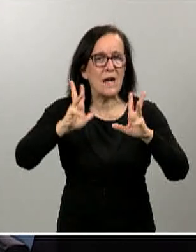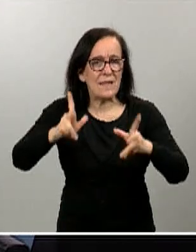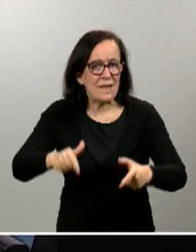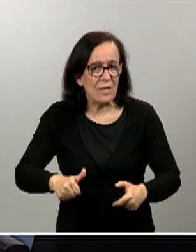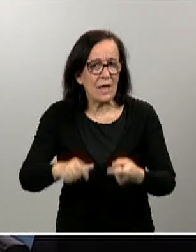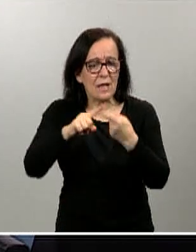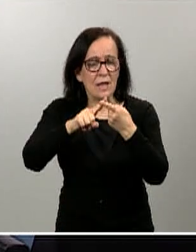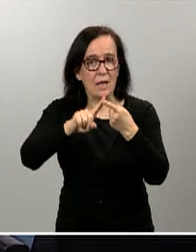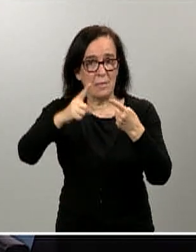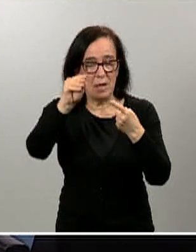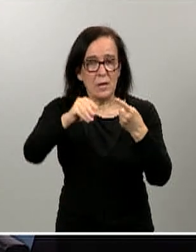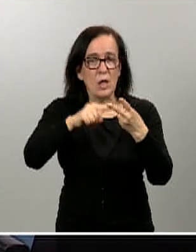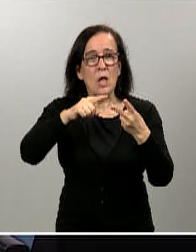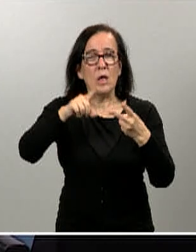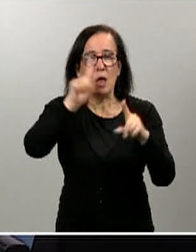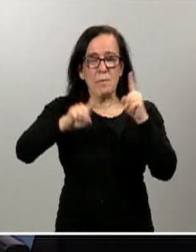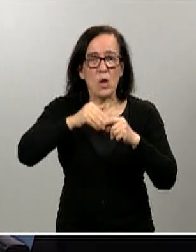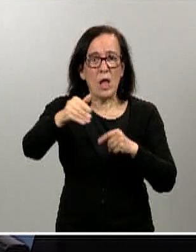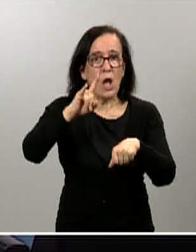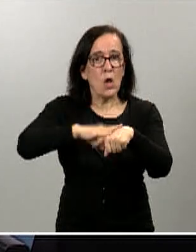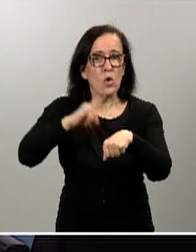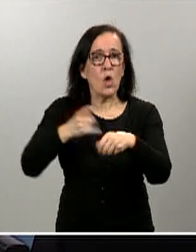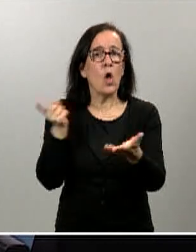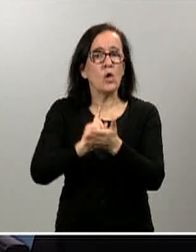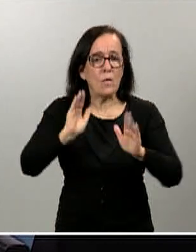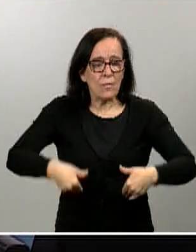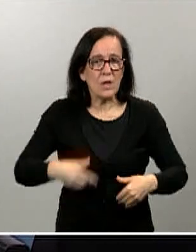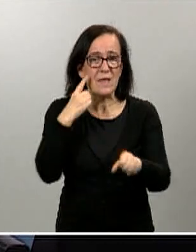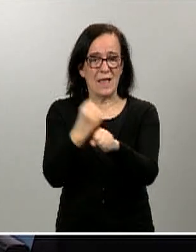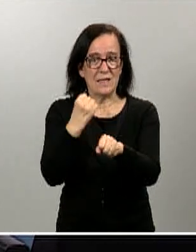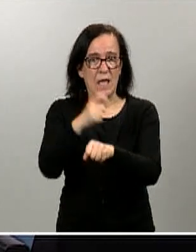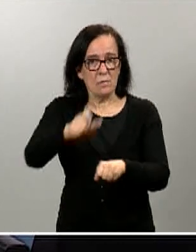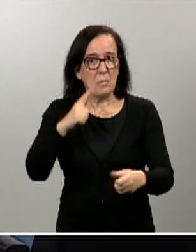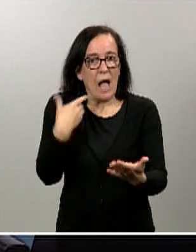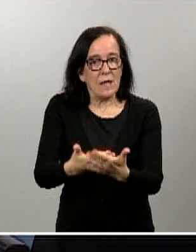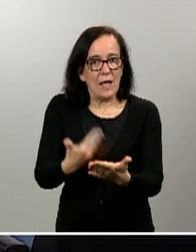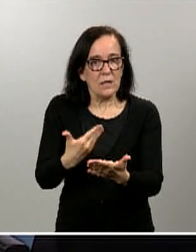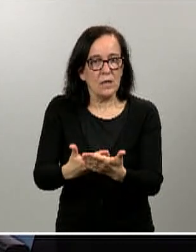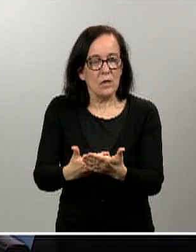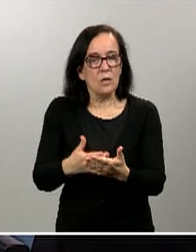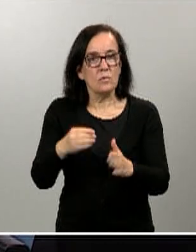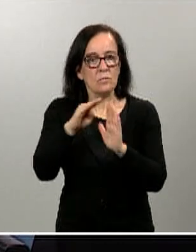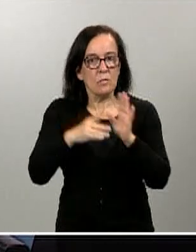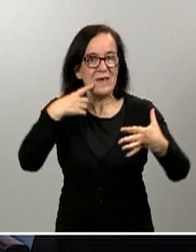les preocupa que a partir del lunes vuelvan a trabajar muchos trabajadores? ¿Van a garantizar que lo hagan en condiciones de seguridad?